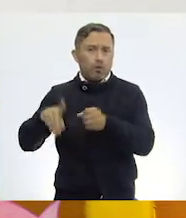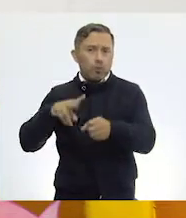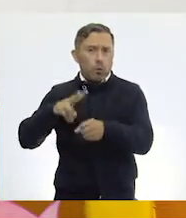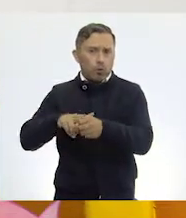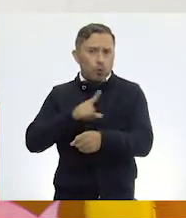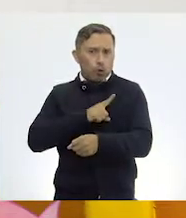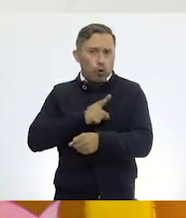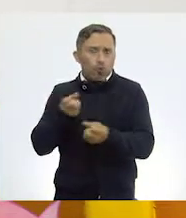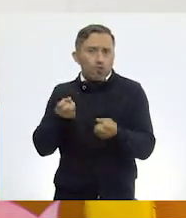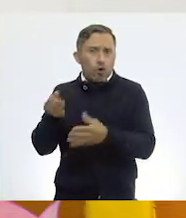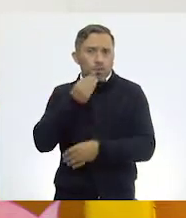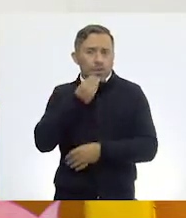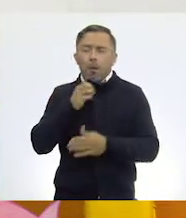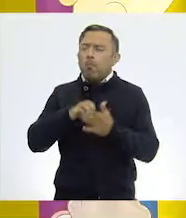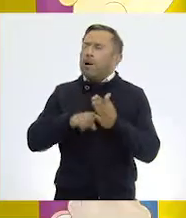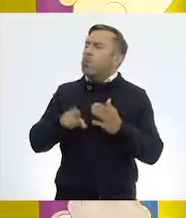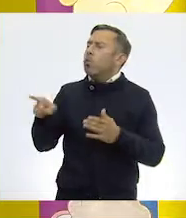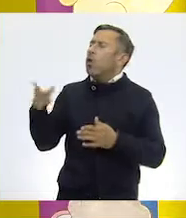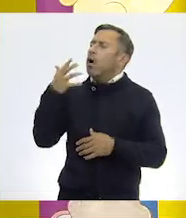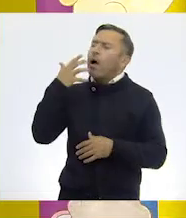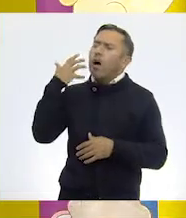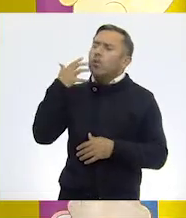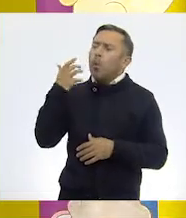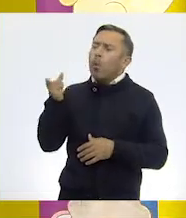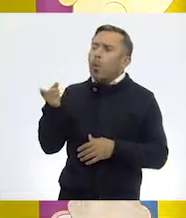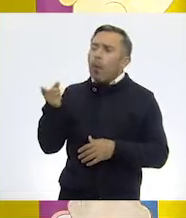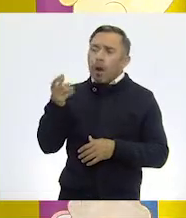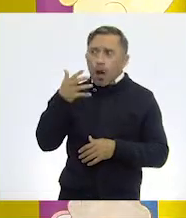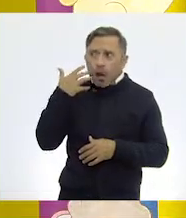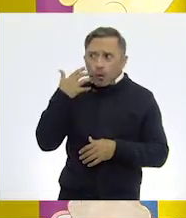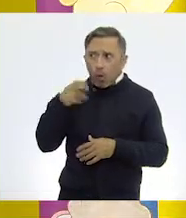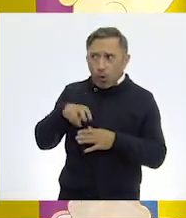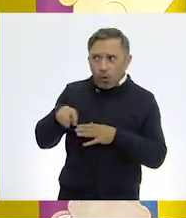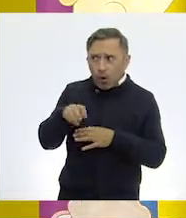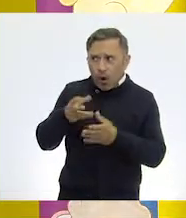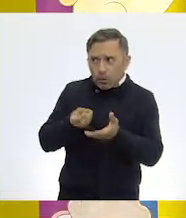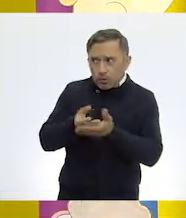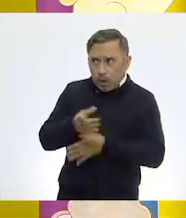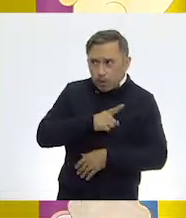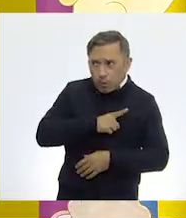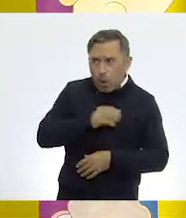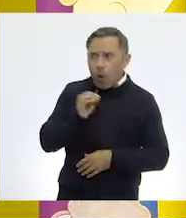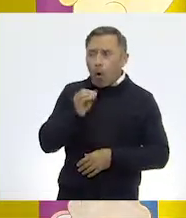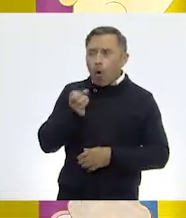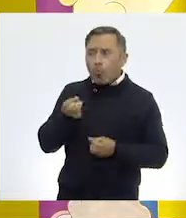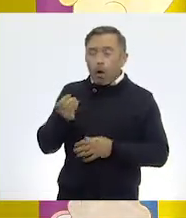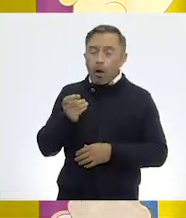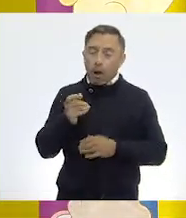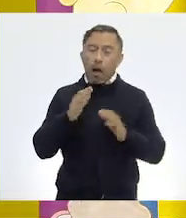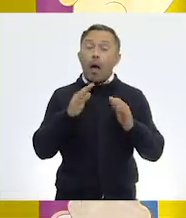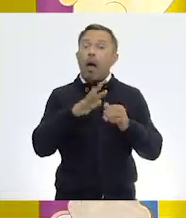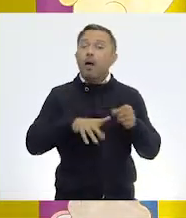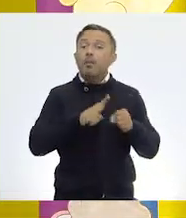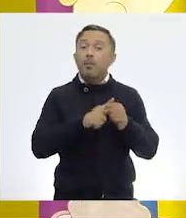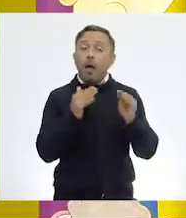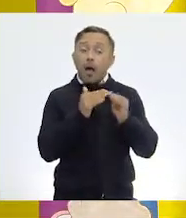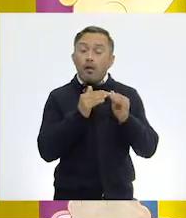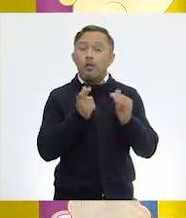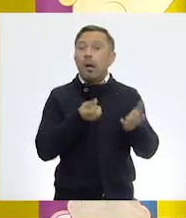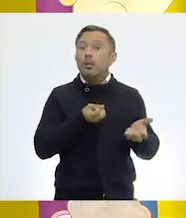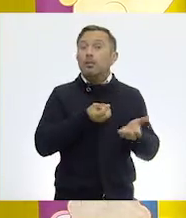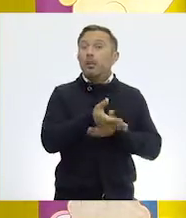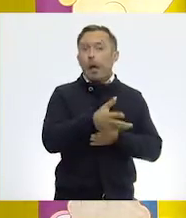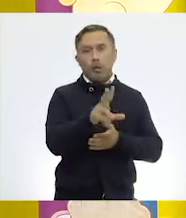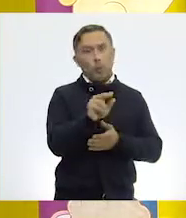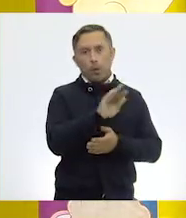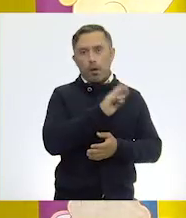tú o él sale a buscar su alimento? Lo alimento yo, porque los animales domésticos es preferible que no salgan a la calle, que estén en casa para